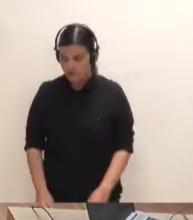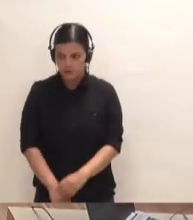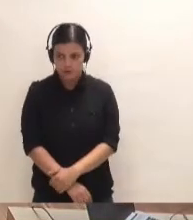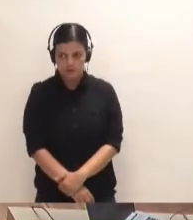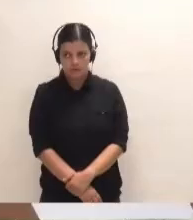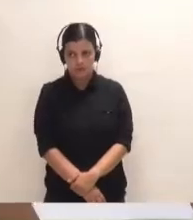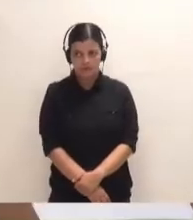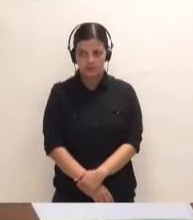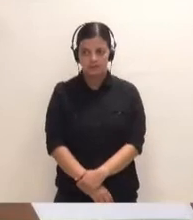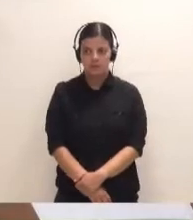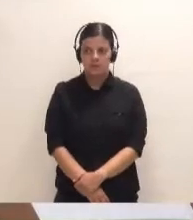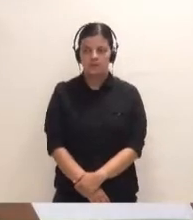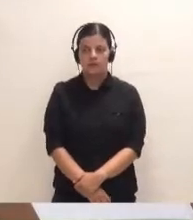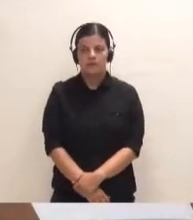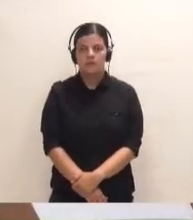Bien,